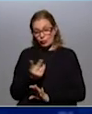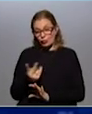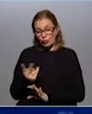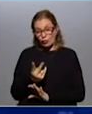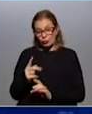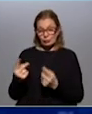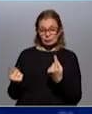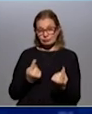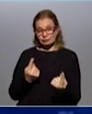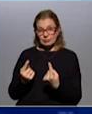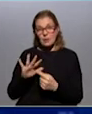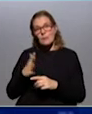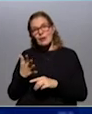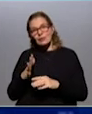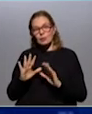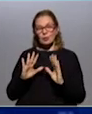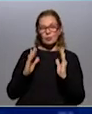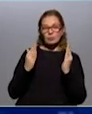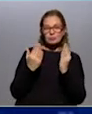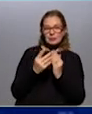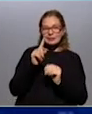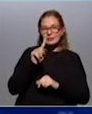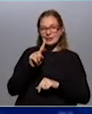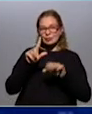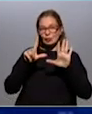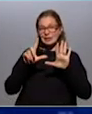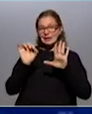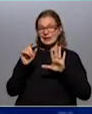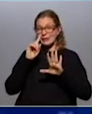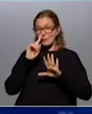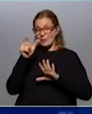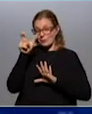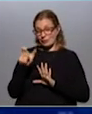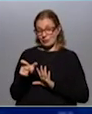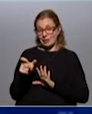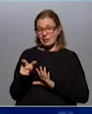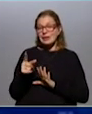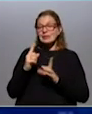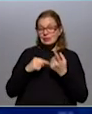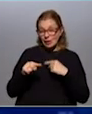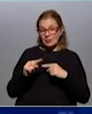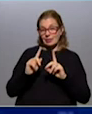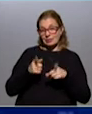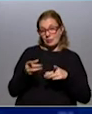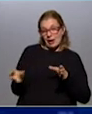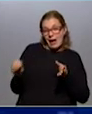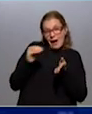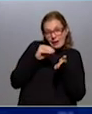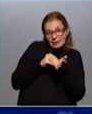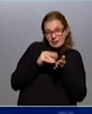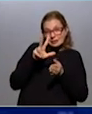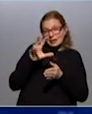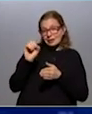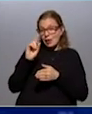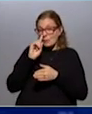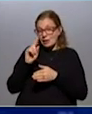universos, vos más o menos nucleás 170.000 personas. Si a eso vos también le agregás que hay aproximadamente 30